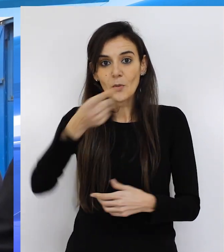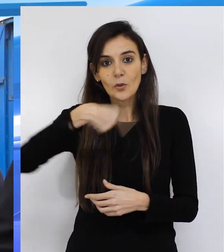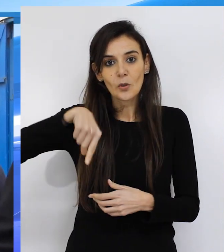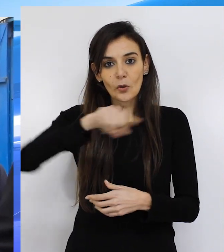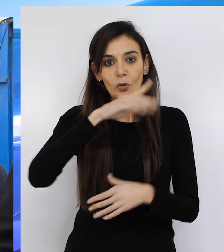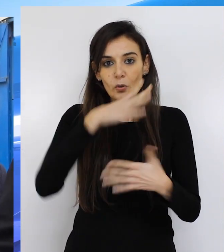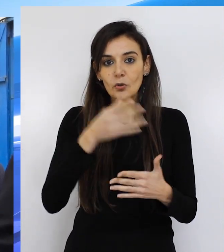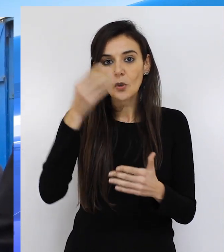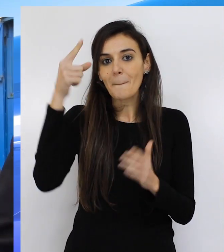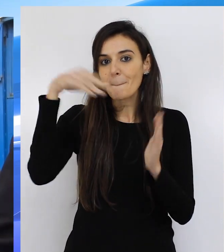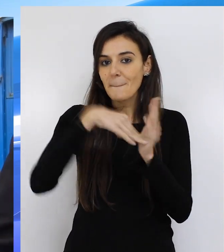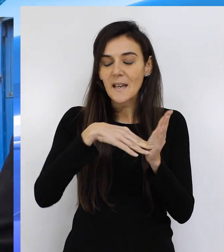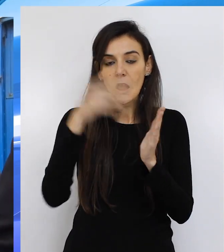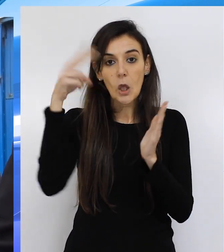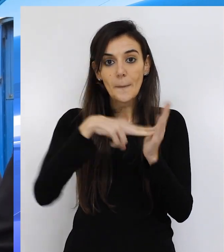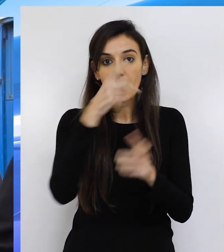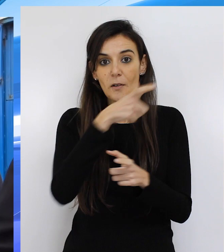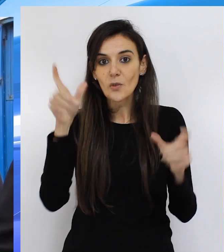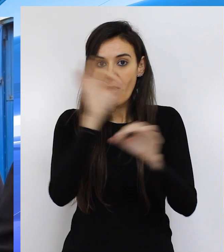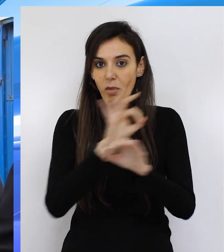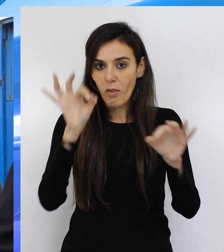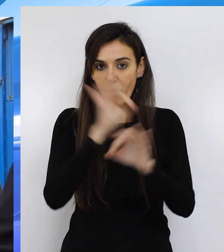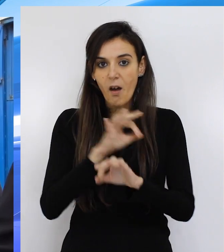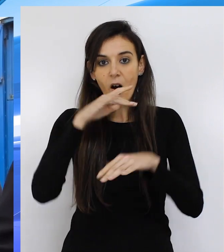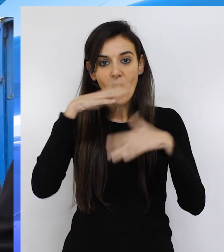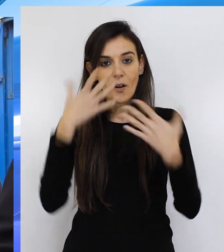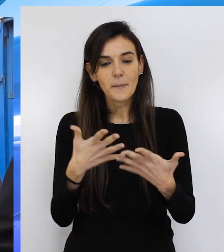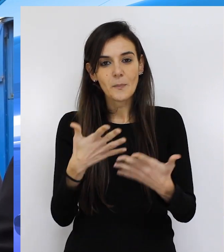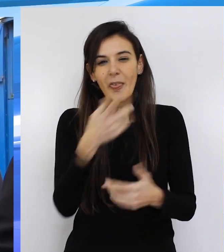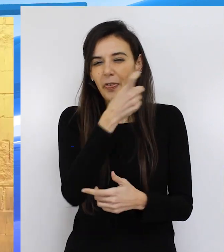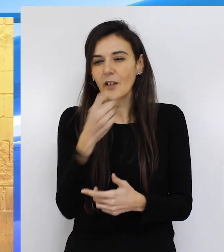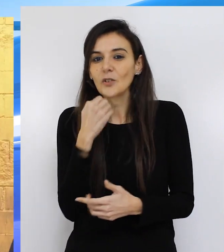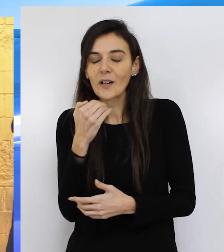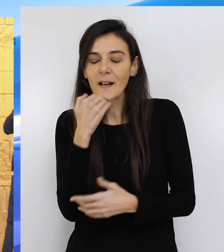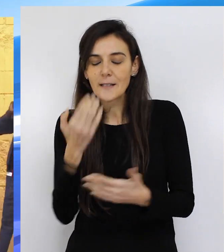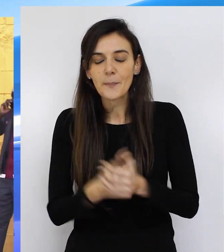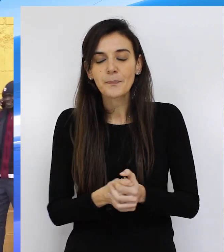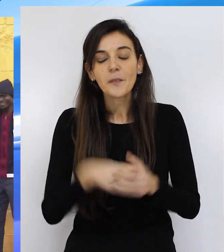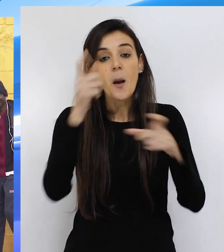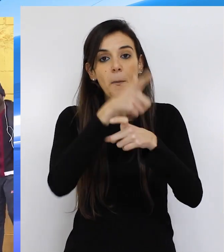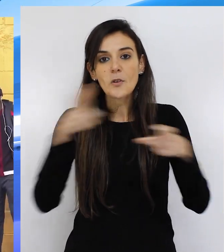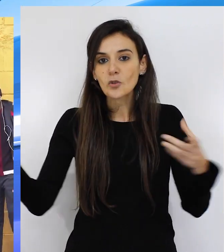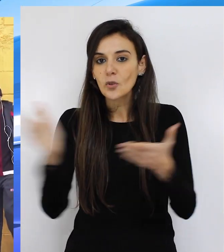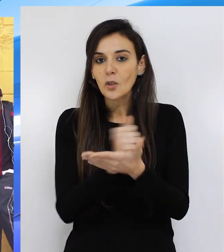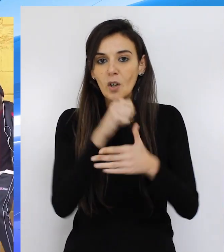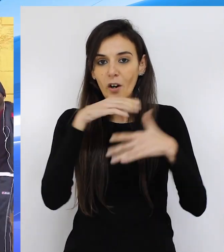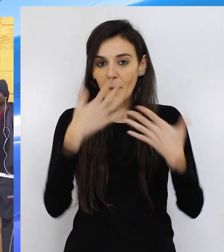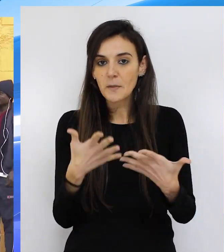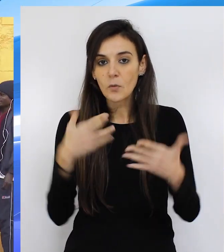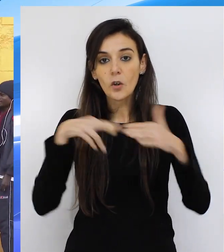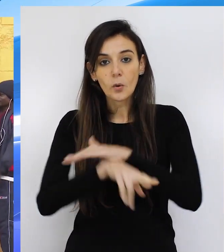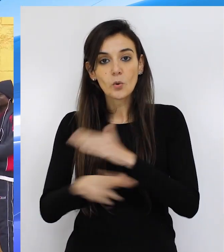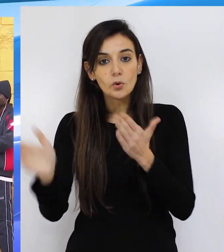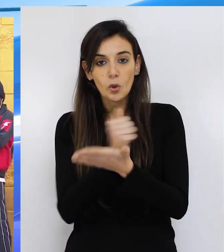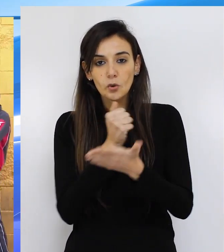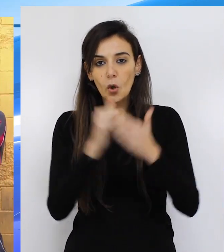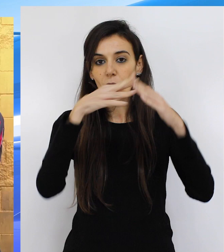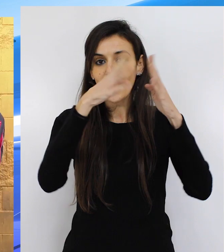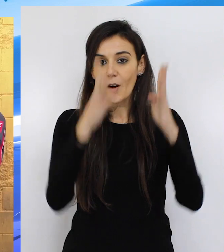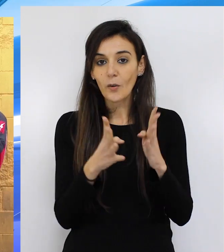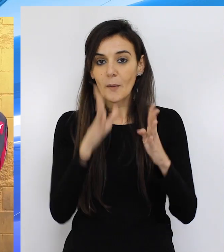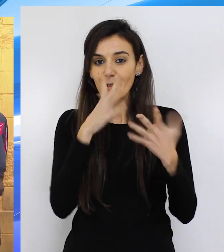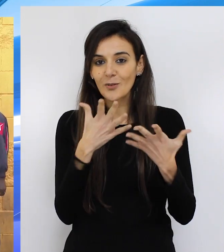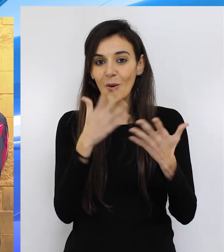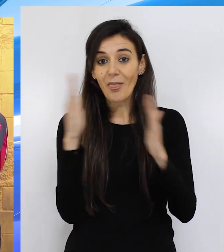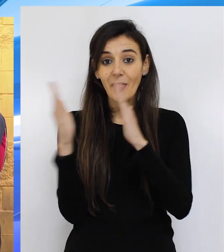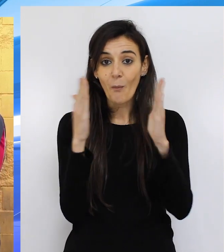ni mil ni dos mil personas, tenemos ciento veintitantos. Entre las personas que se encuentran en estos recursos de alojamiento